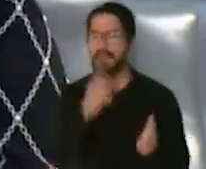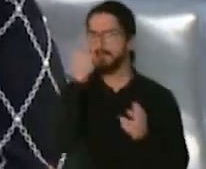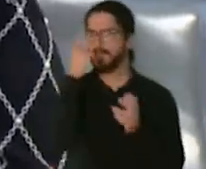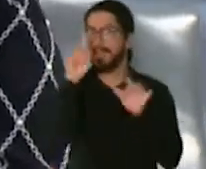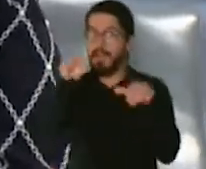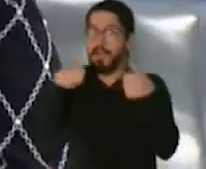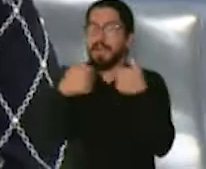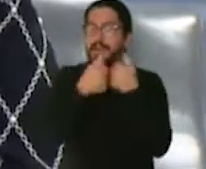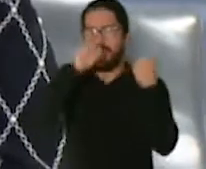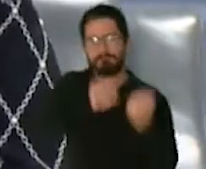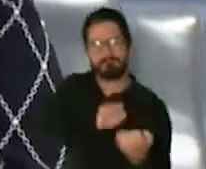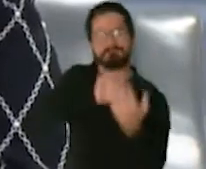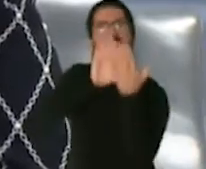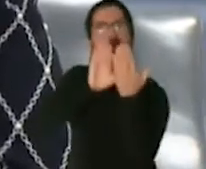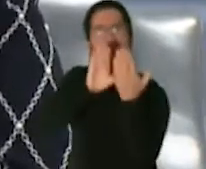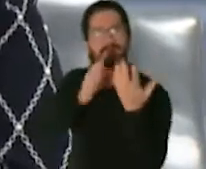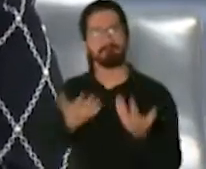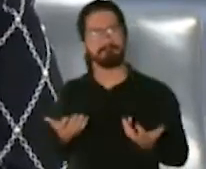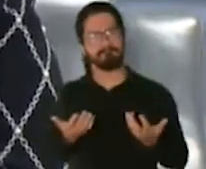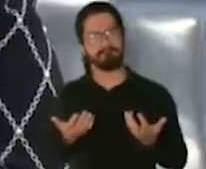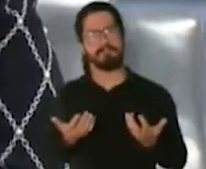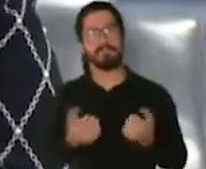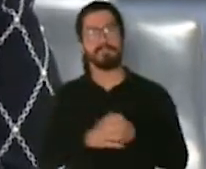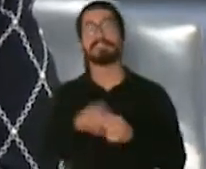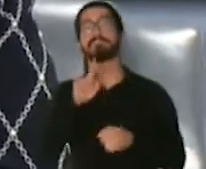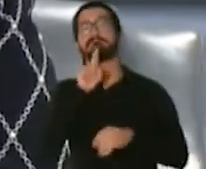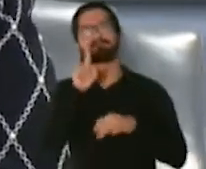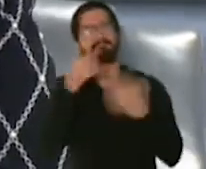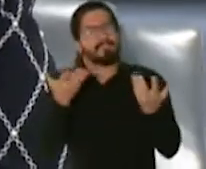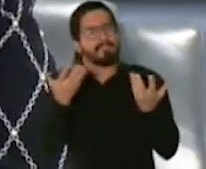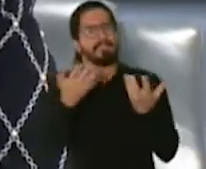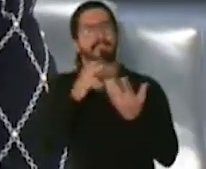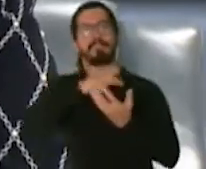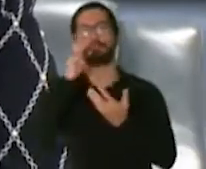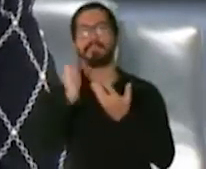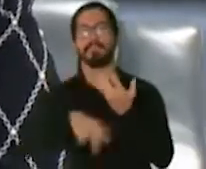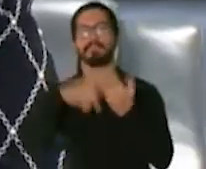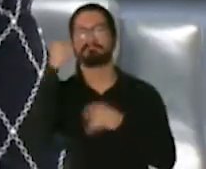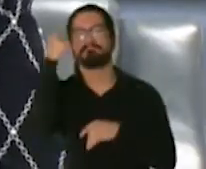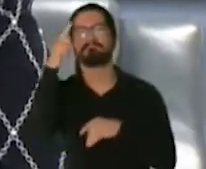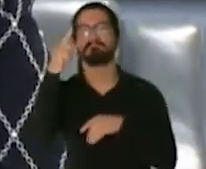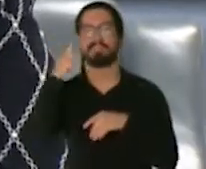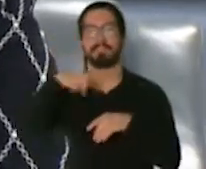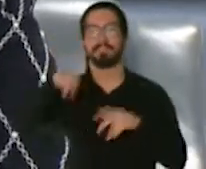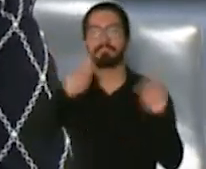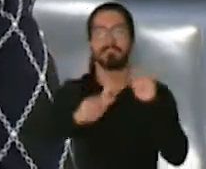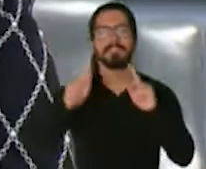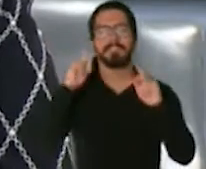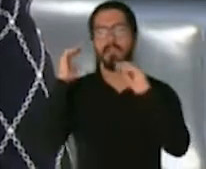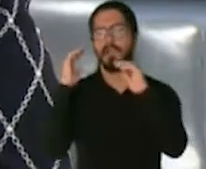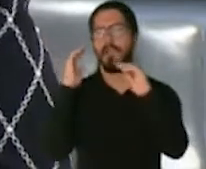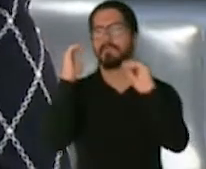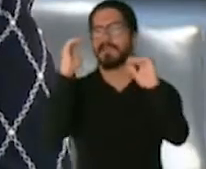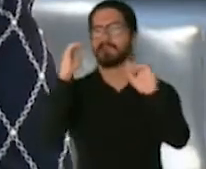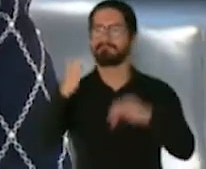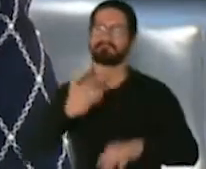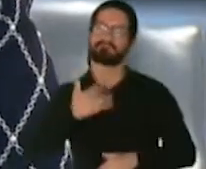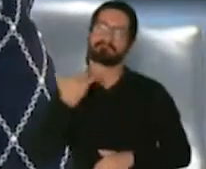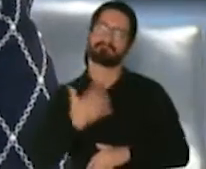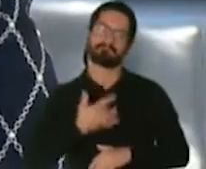programa lo estamos dedicando a darle esperanza a nuestro pueblo de que a la llegada de la vacuna de COVID podamos realmente